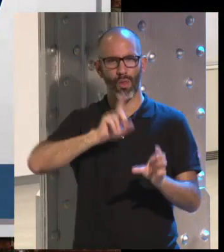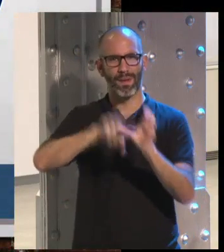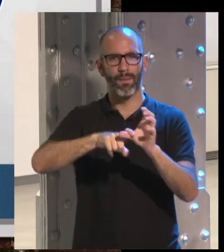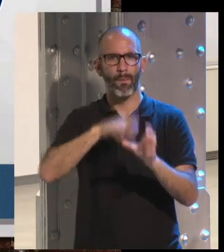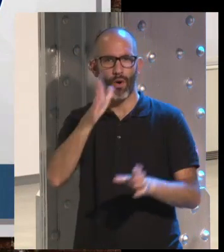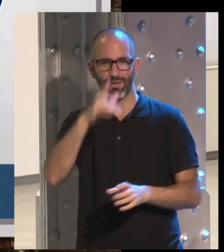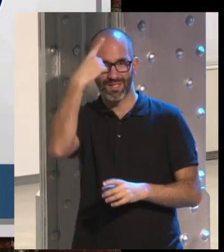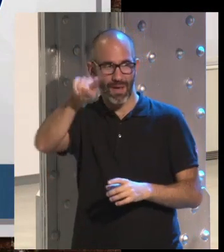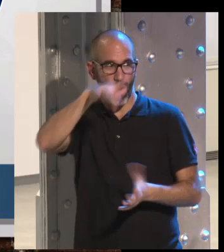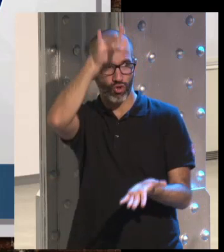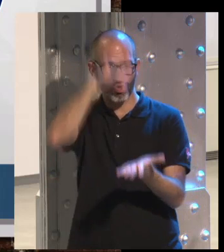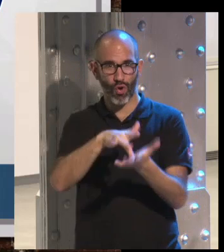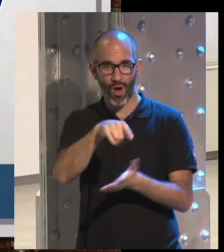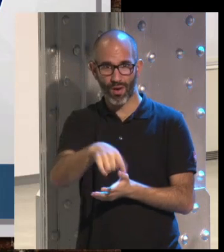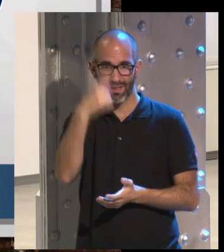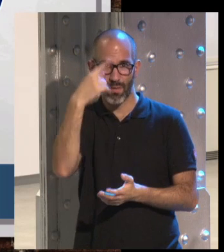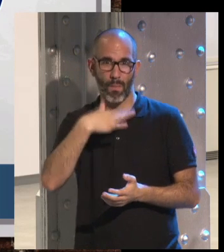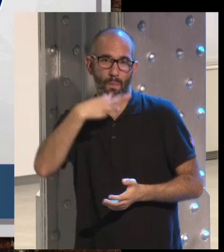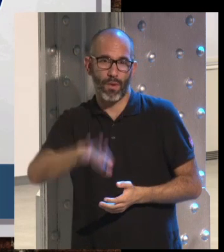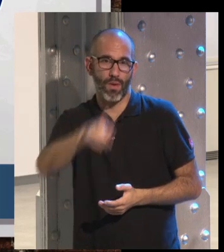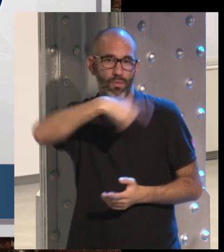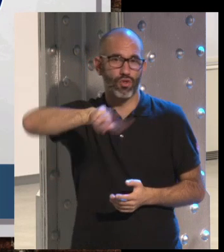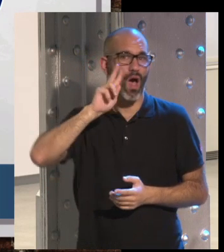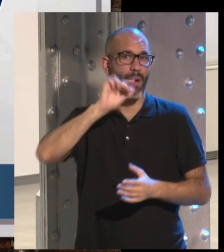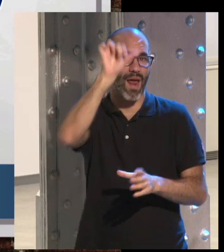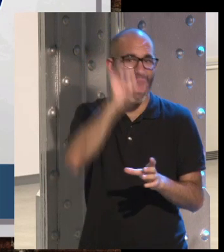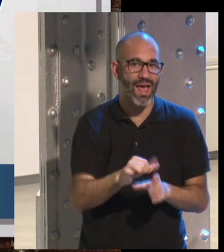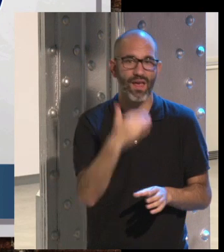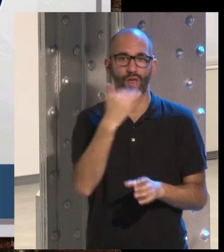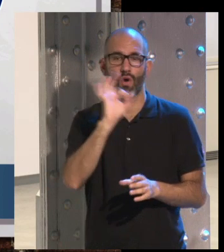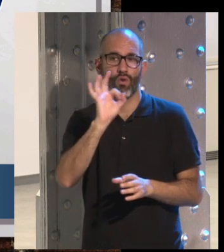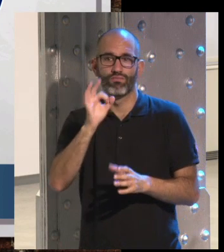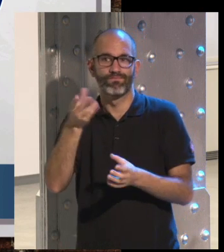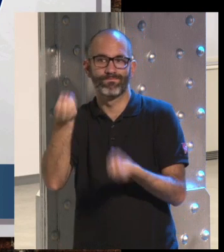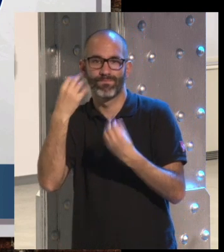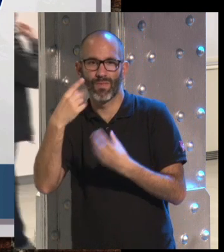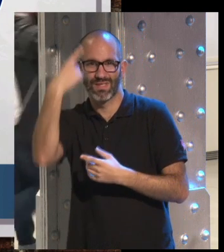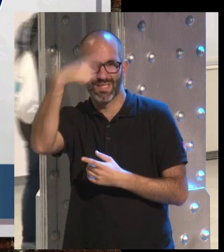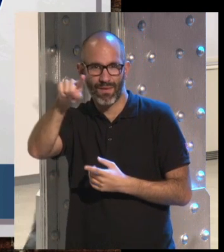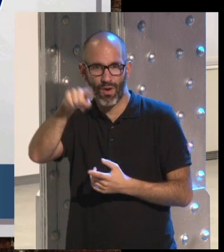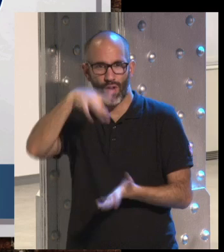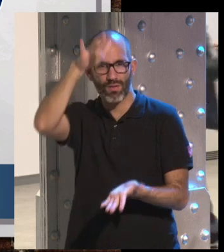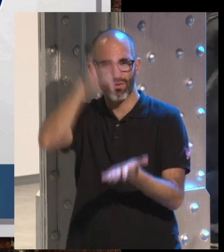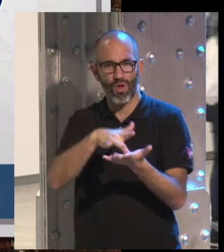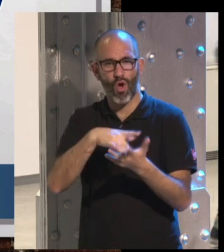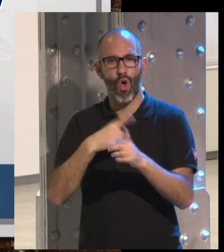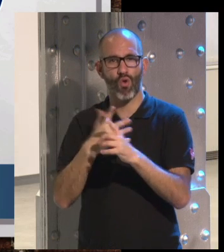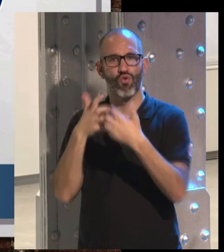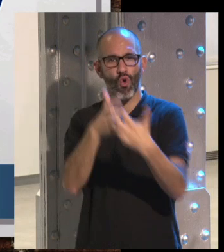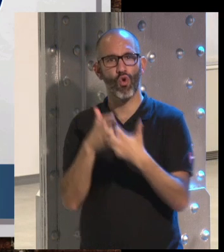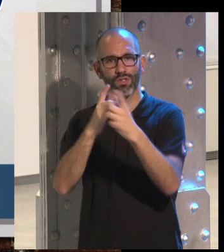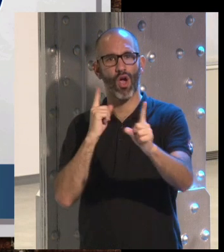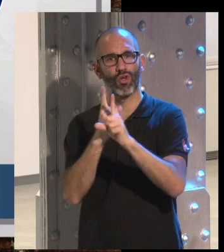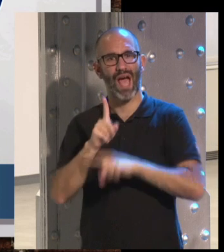seguramente que todos lo sepáis, bien porque lo habéis leído en tuit o por alguna otra razón, hoy es el día de la lucha contra el cáncer de mama.